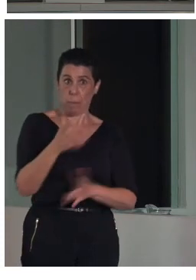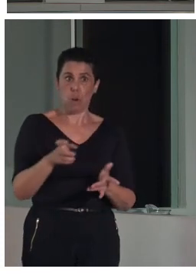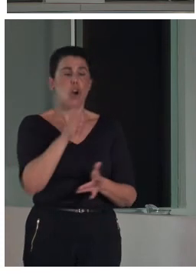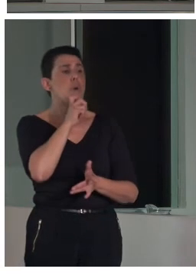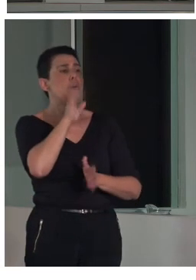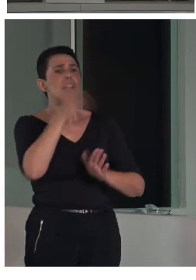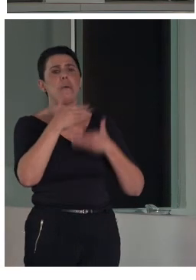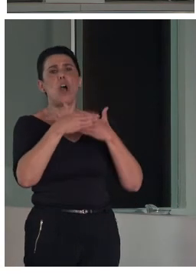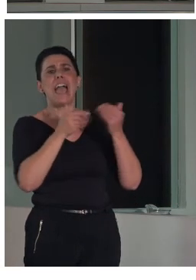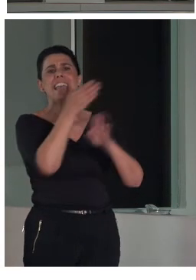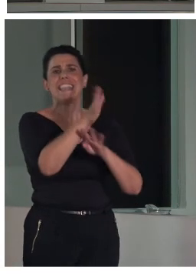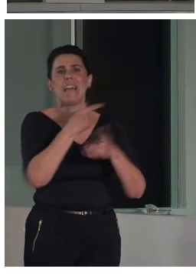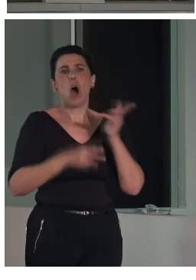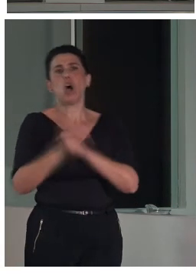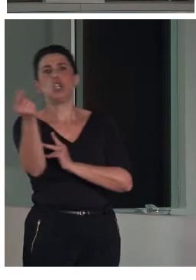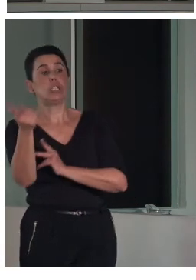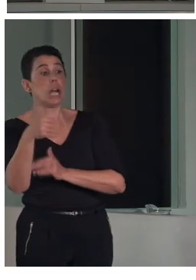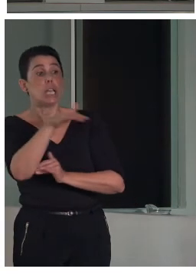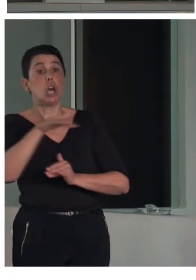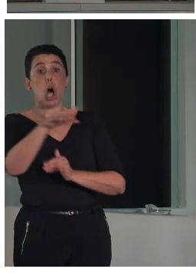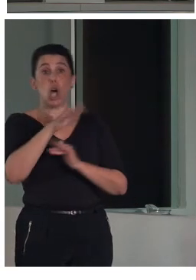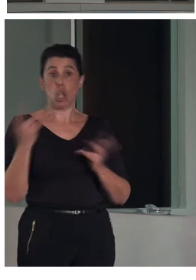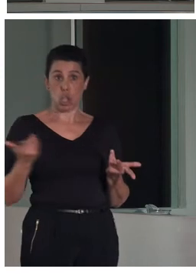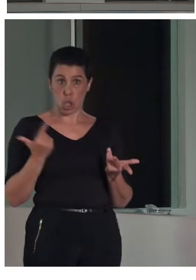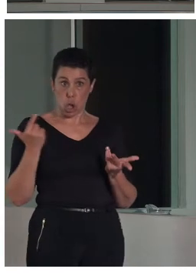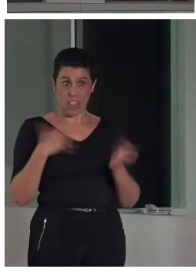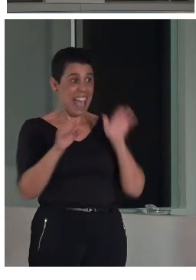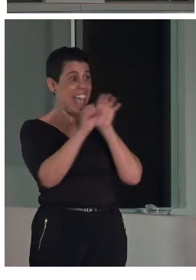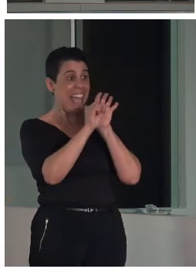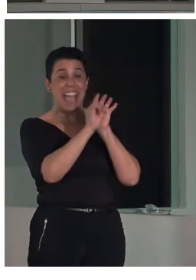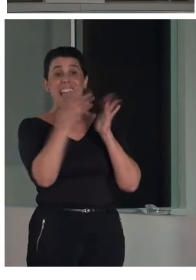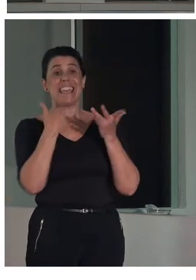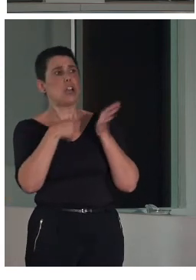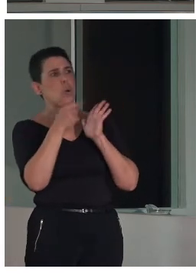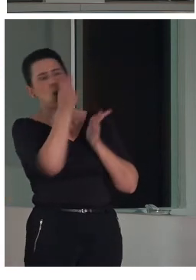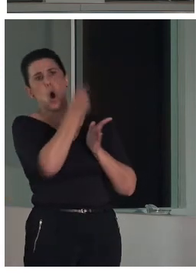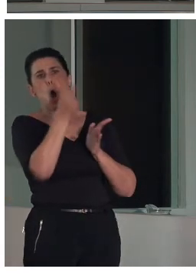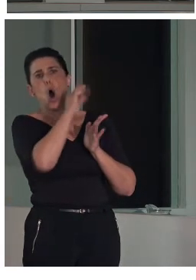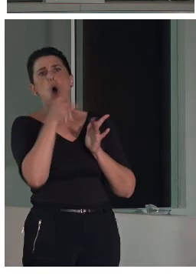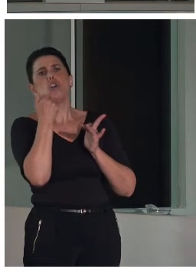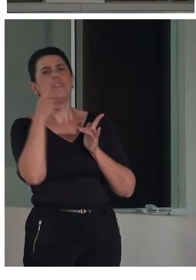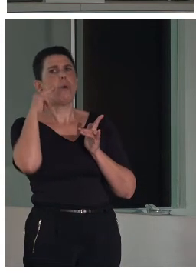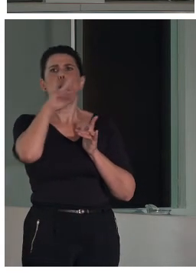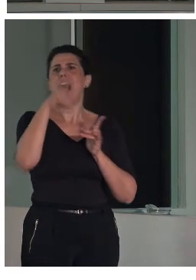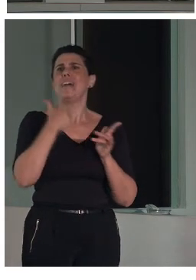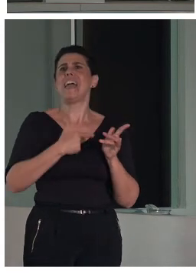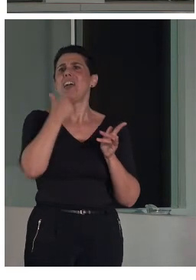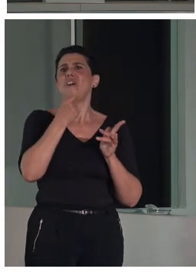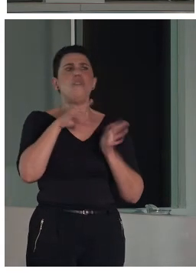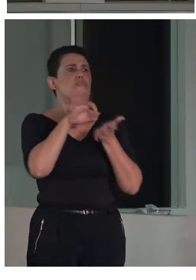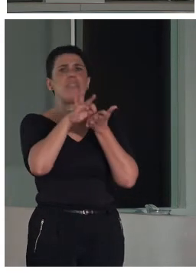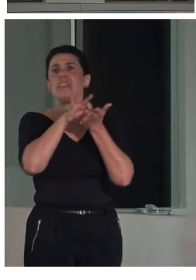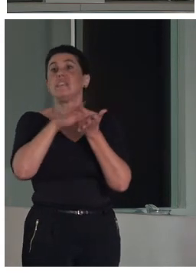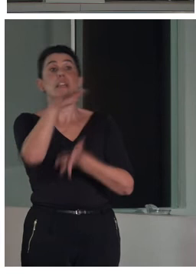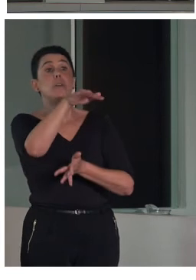la entrada, dónde está la salida, iconos que identifican determinados espacios y servicios, marcando con línea de